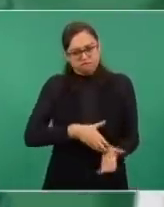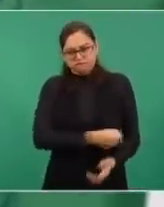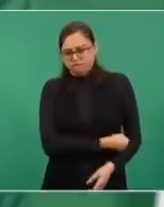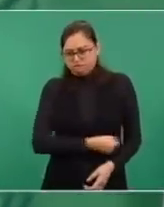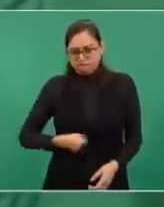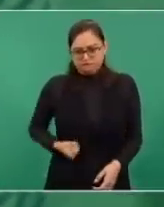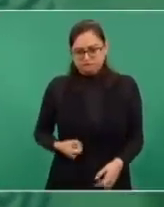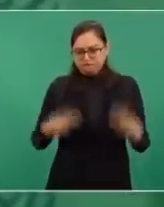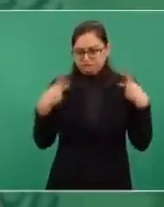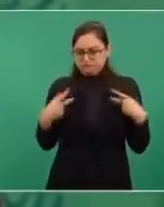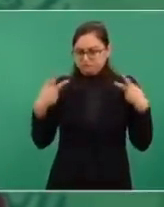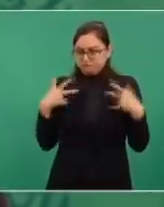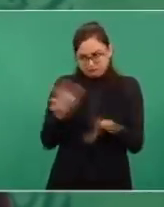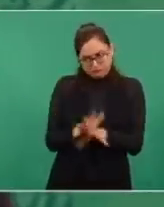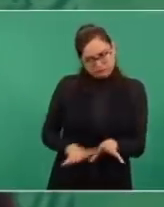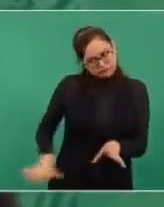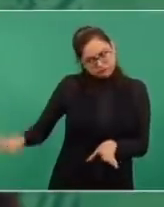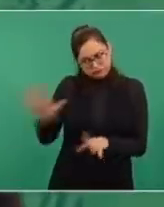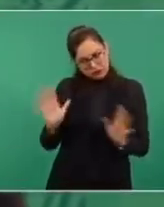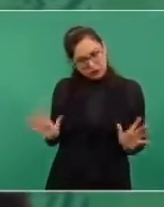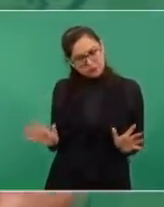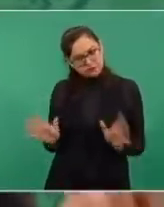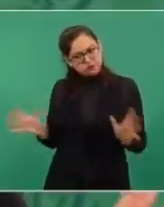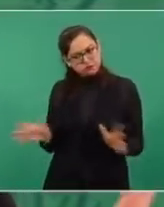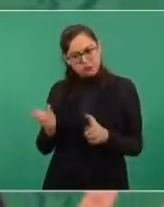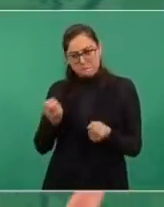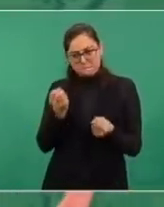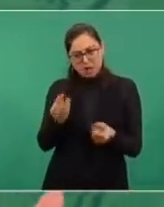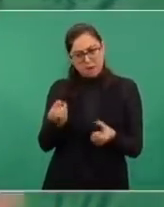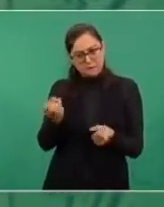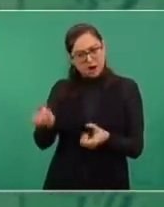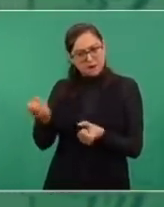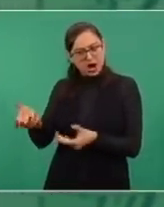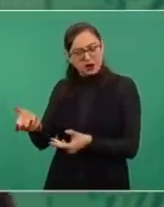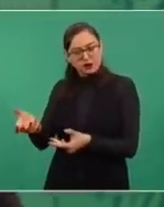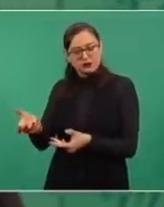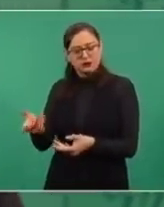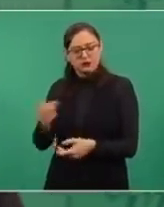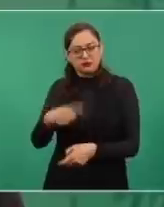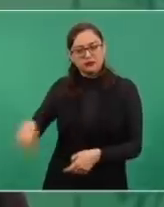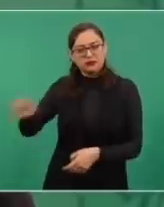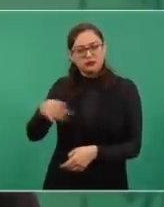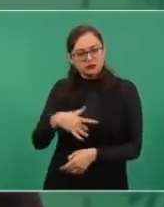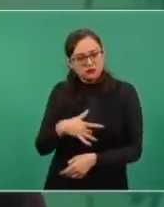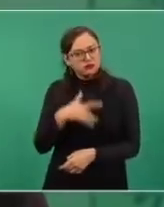pues hay un efecto